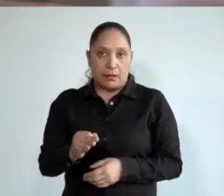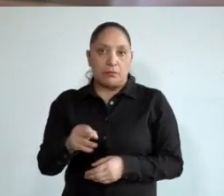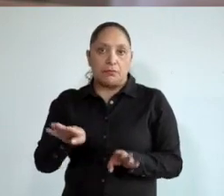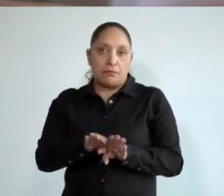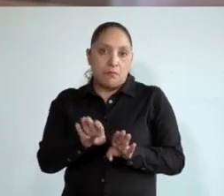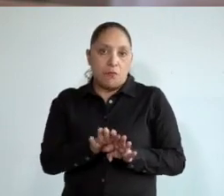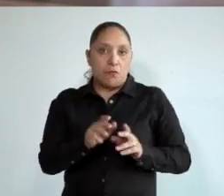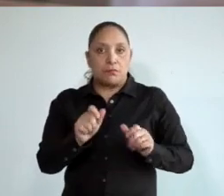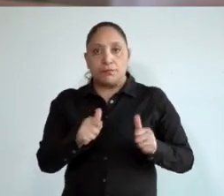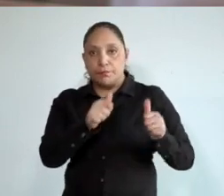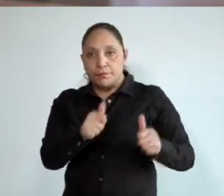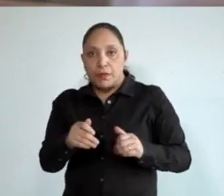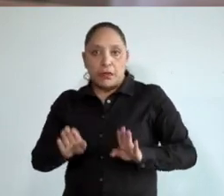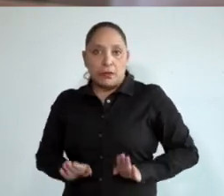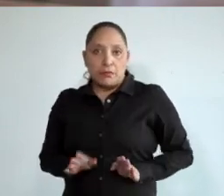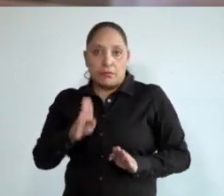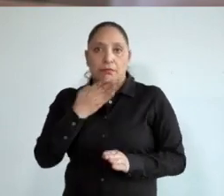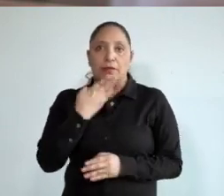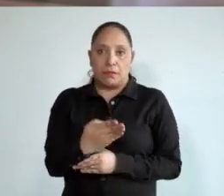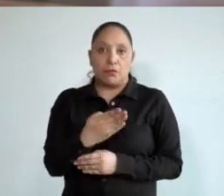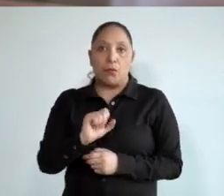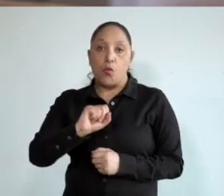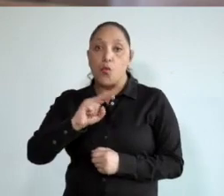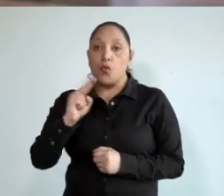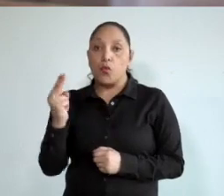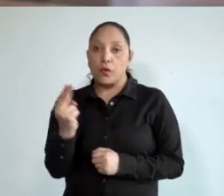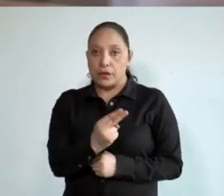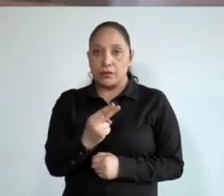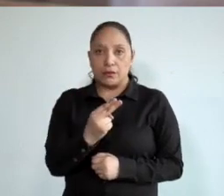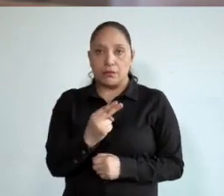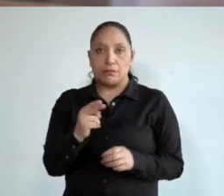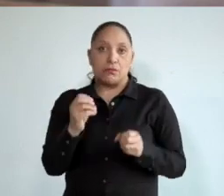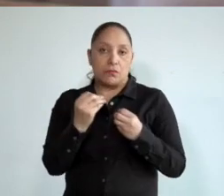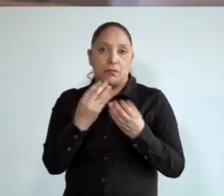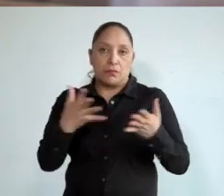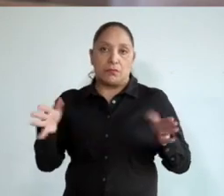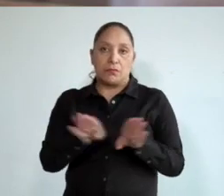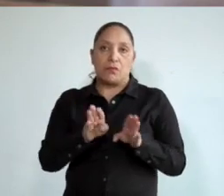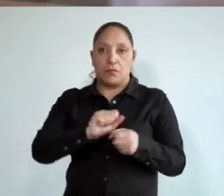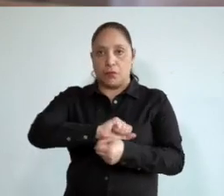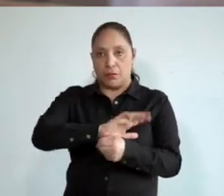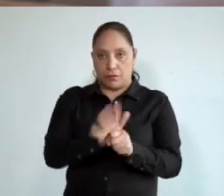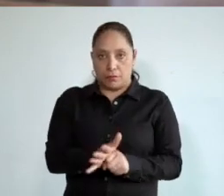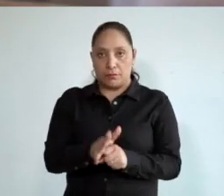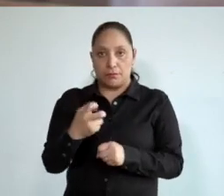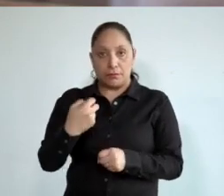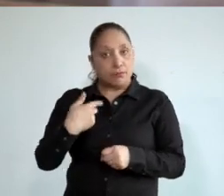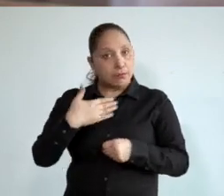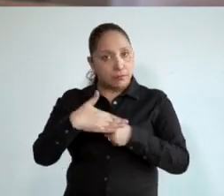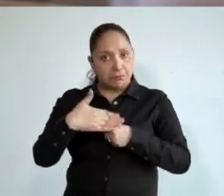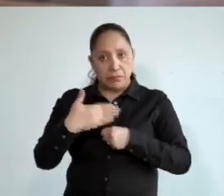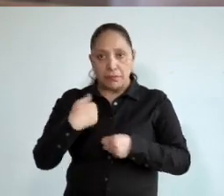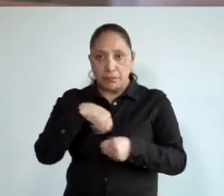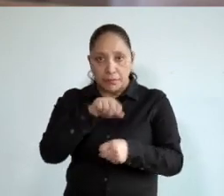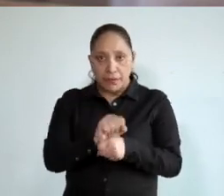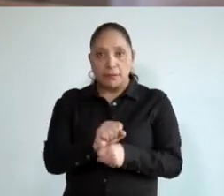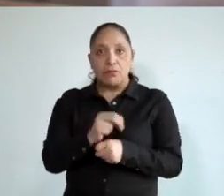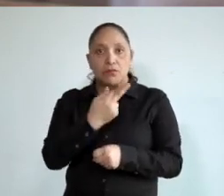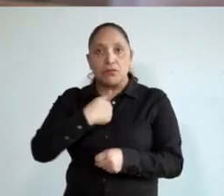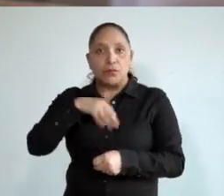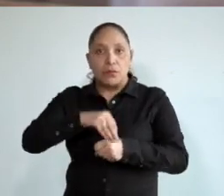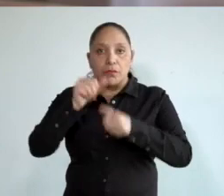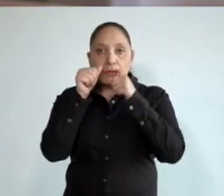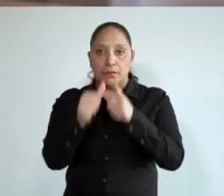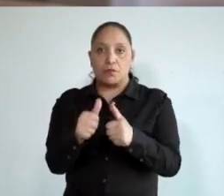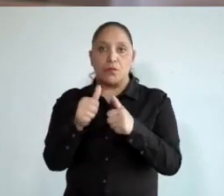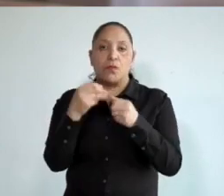ante una emergencia global tan grande como el coronavirus. En estas semanas hemos dedicado gran parte de nuestro tiempo a